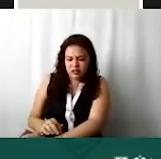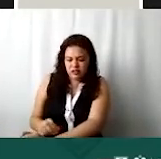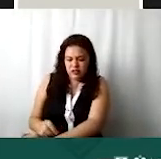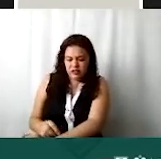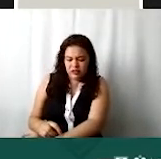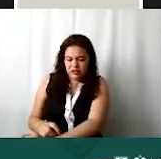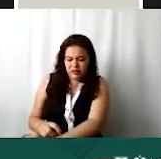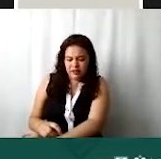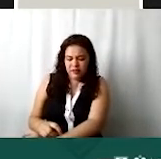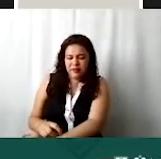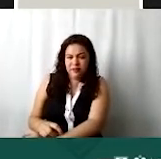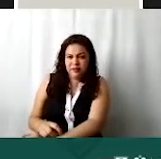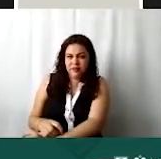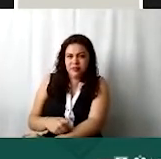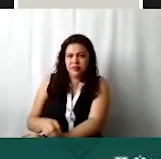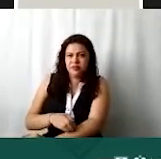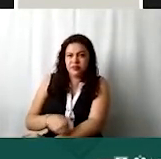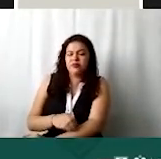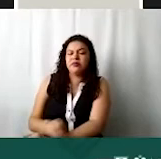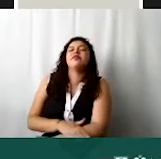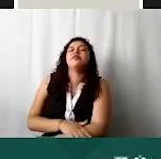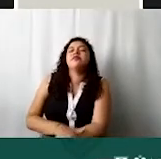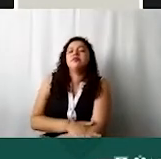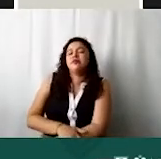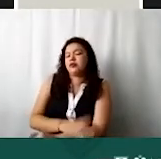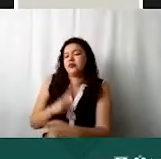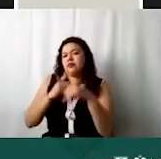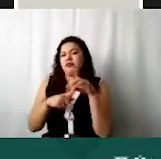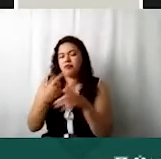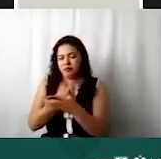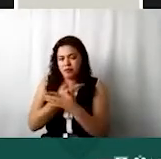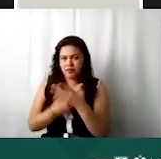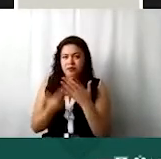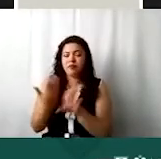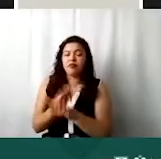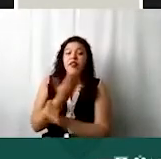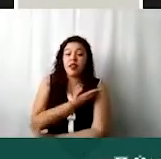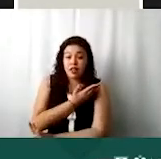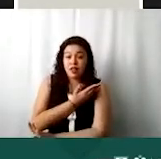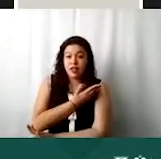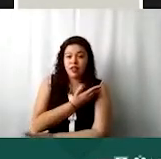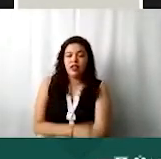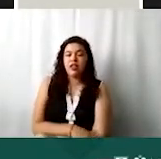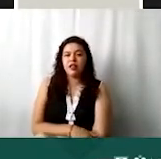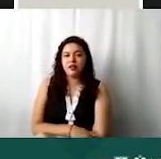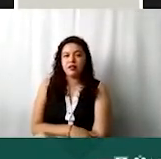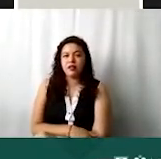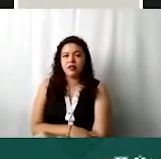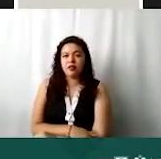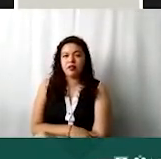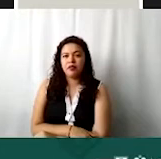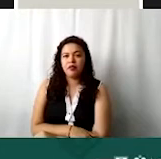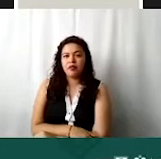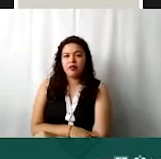Entonces nos vamos aquí a la columna de ingresos agregar cuenta anteriormente ah bueno aquí ya seleccionas el tipo de